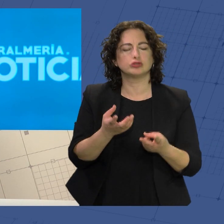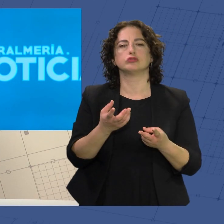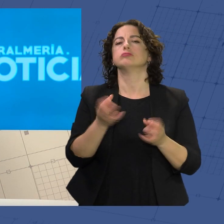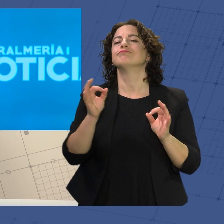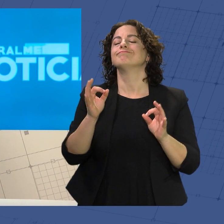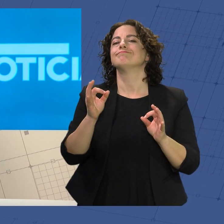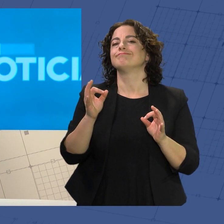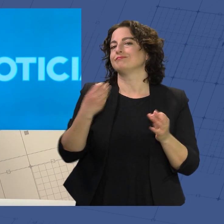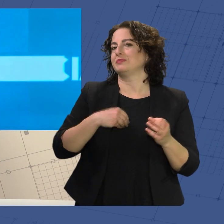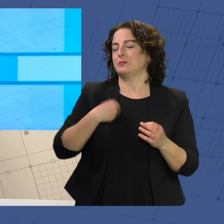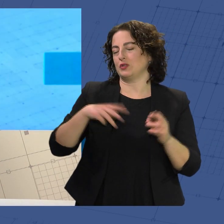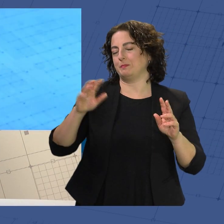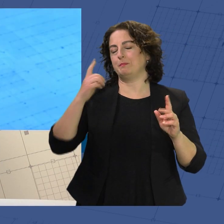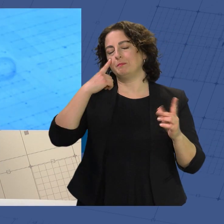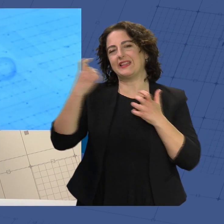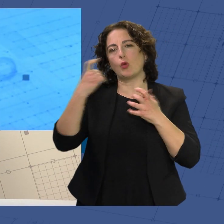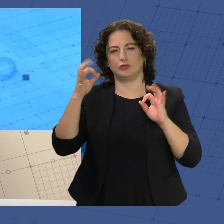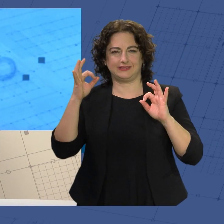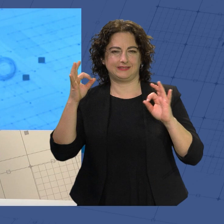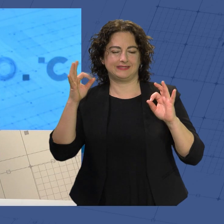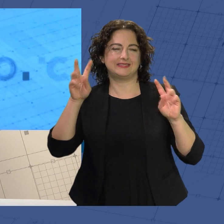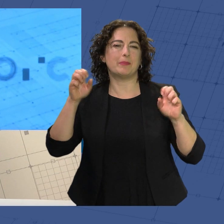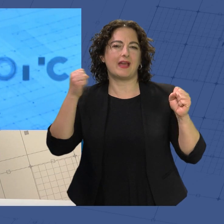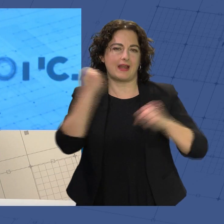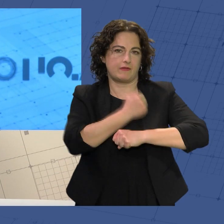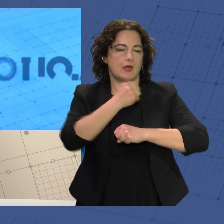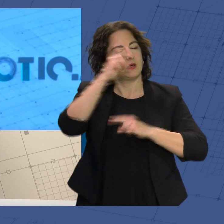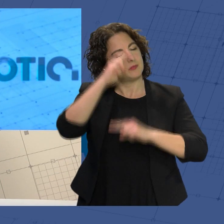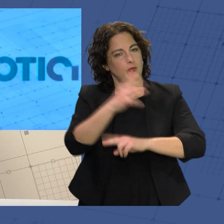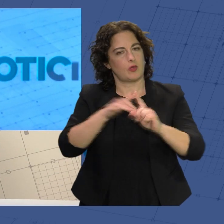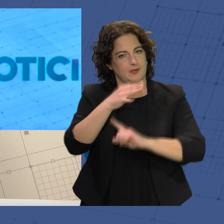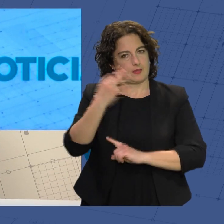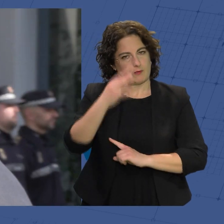con temática navideña, pero sin olvidar el respeto al medio ambiente.